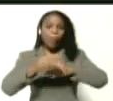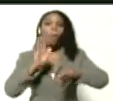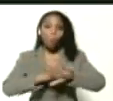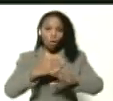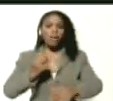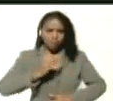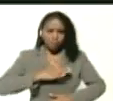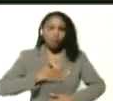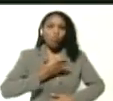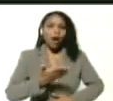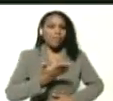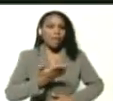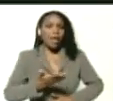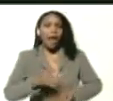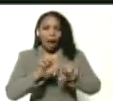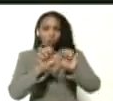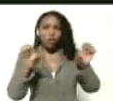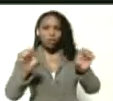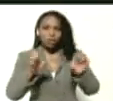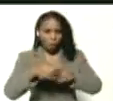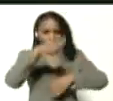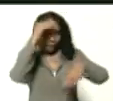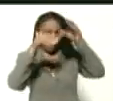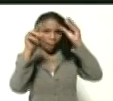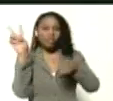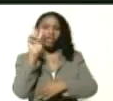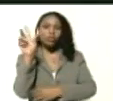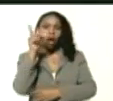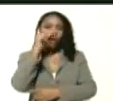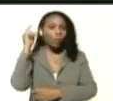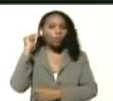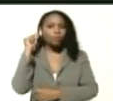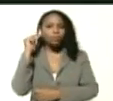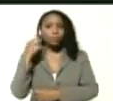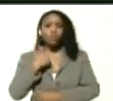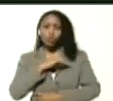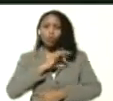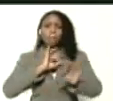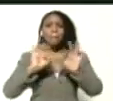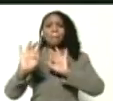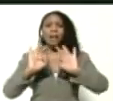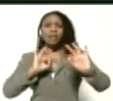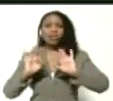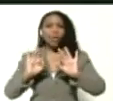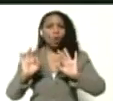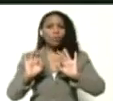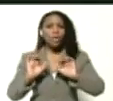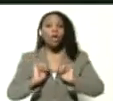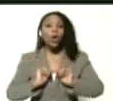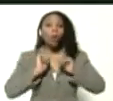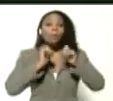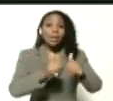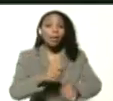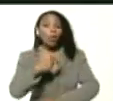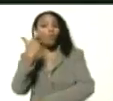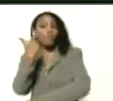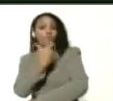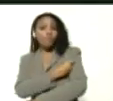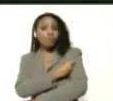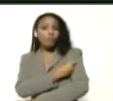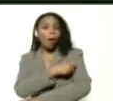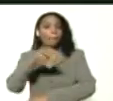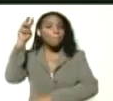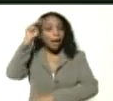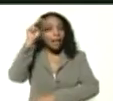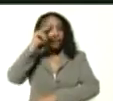la pena por la educación de los venezolanos y las venezolanas. Nos estábamos preparando y comenzamos la vacunación de